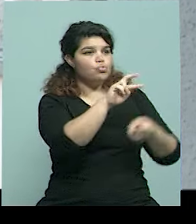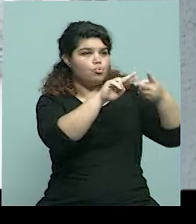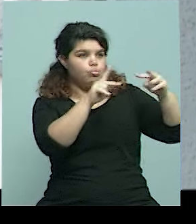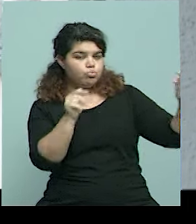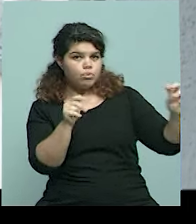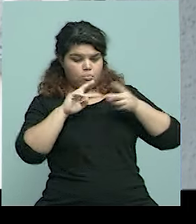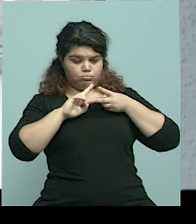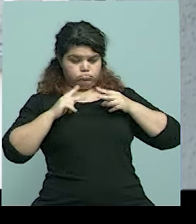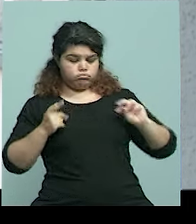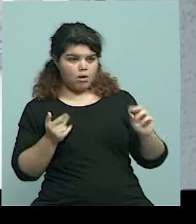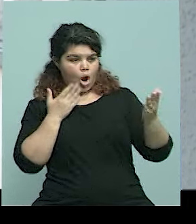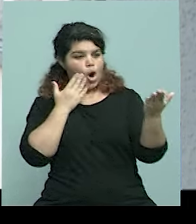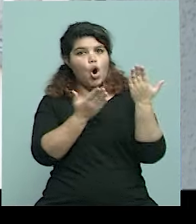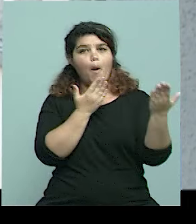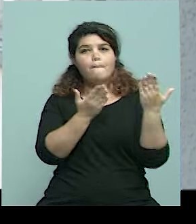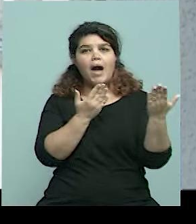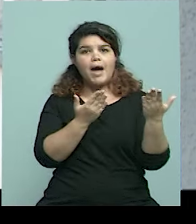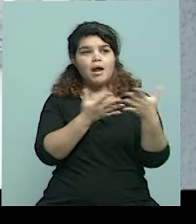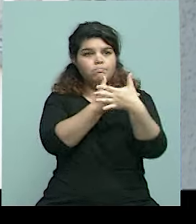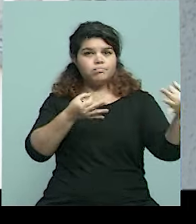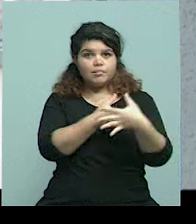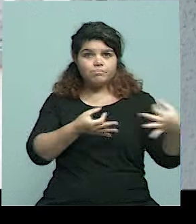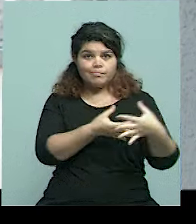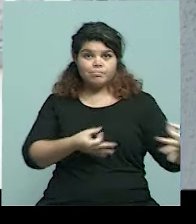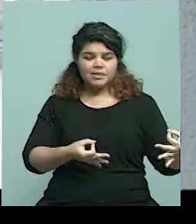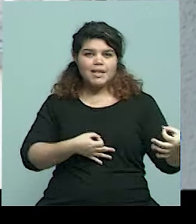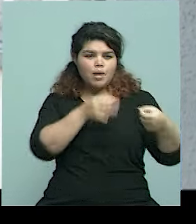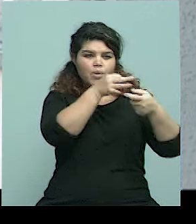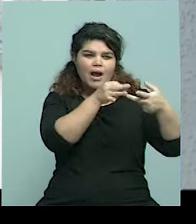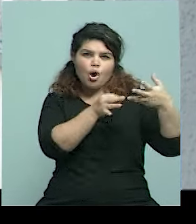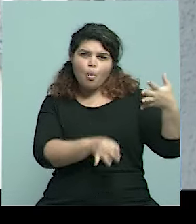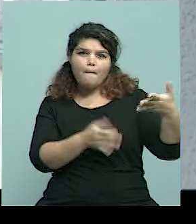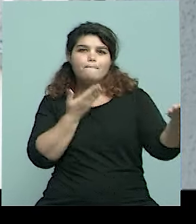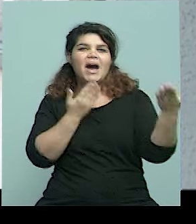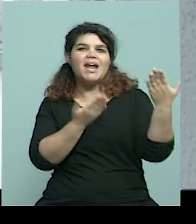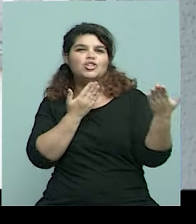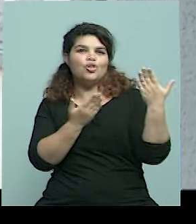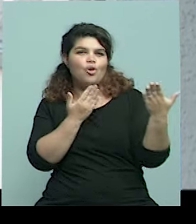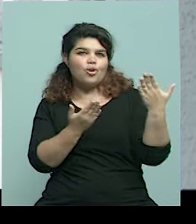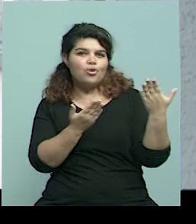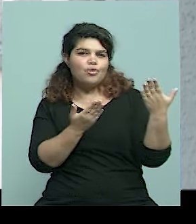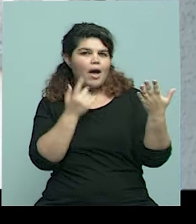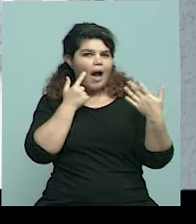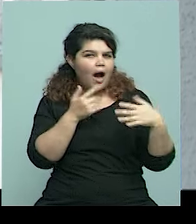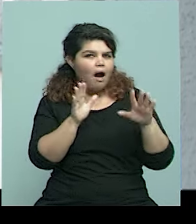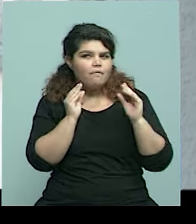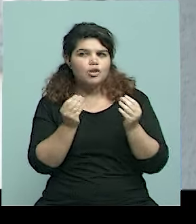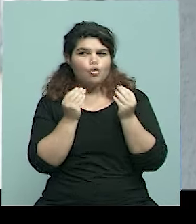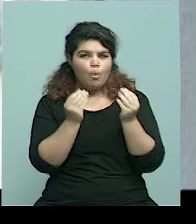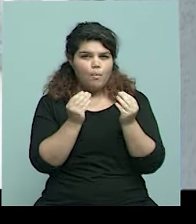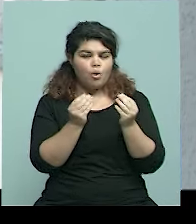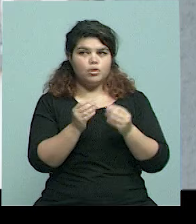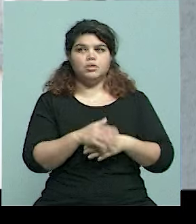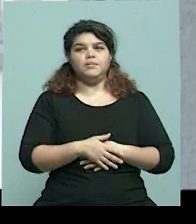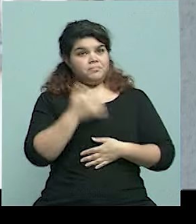hay coincidencia y también entonces se hace una evaluación estadística para ver si es importante, o sea, si el peso